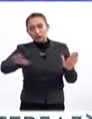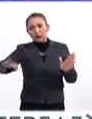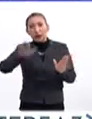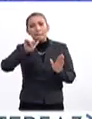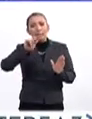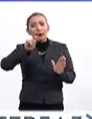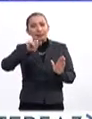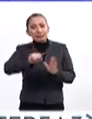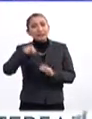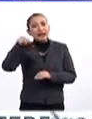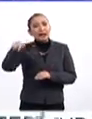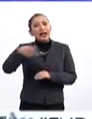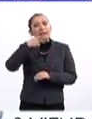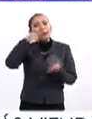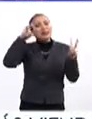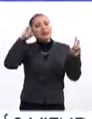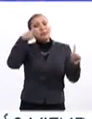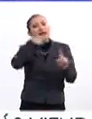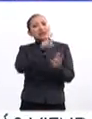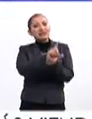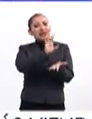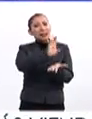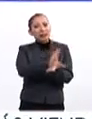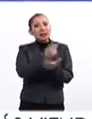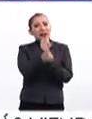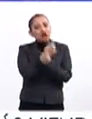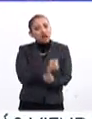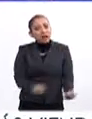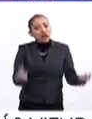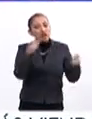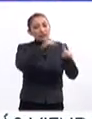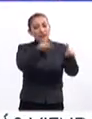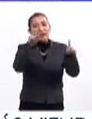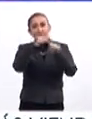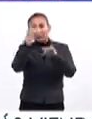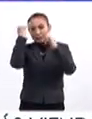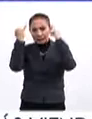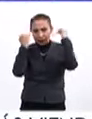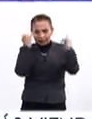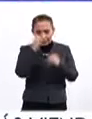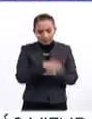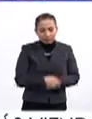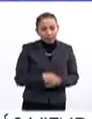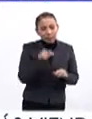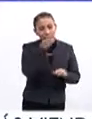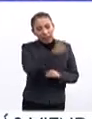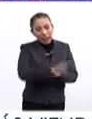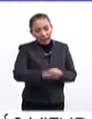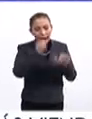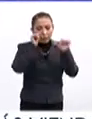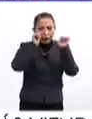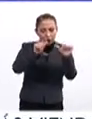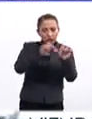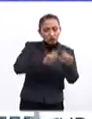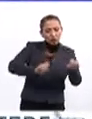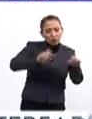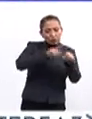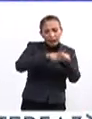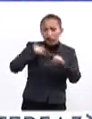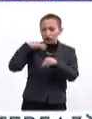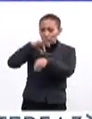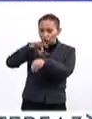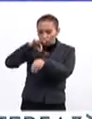PAX, en donde se habla del tema de la discapacidad infantil desde distintas perspectivas, desde el área de atención social,